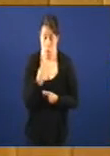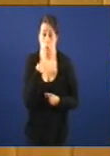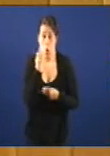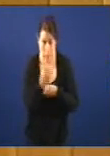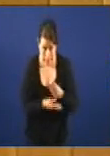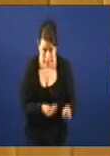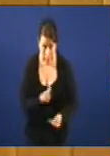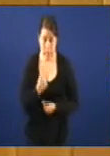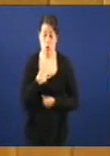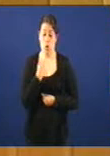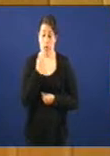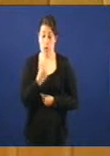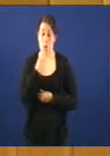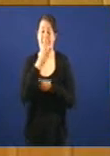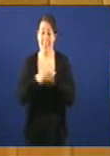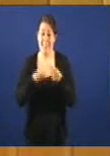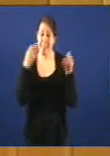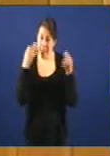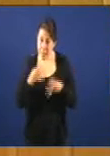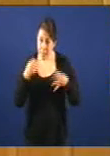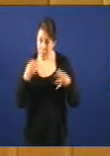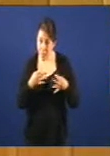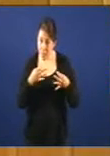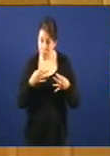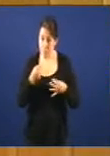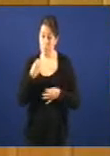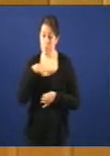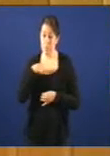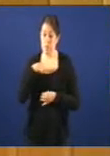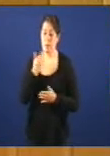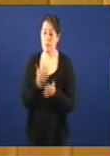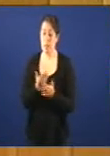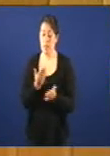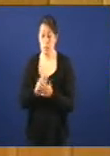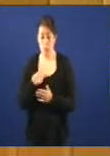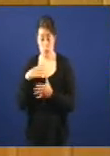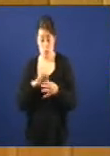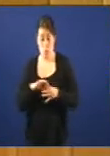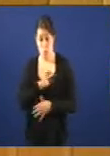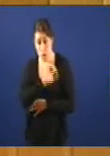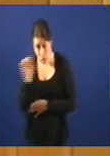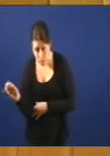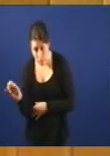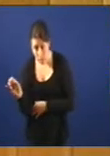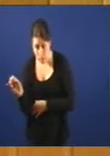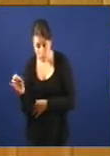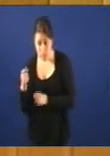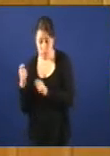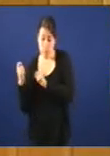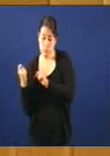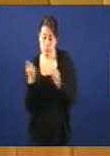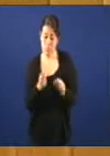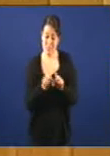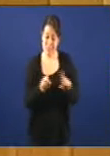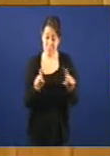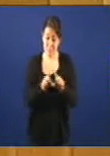eu estou dicindo o que fixen señor Fajardo e eu estou dicindo que pedimos aclaración a Unión Europea e se lle trasladou a empresa